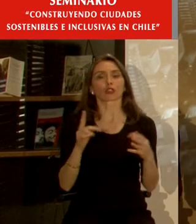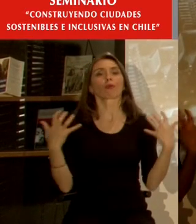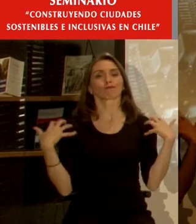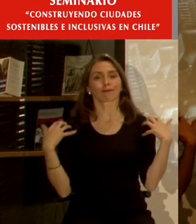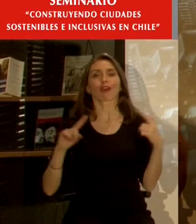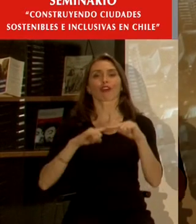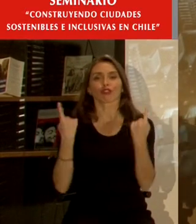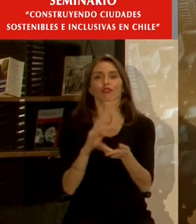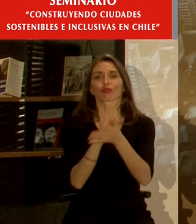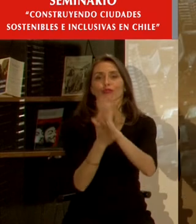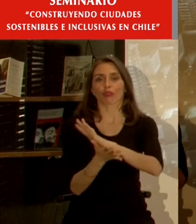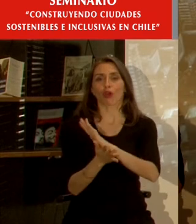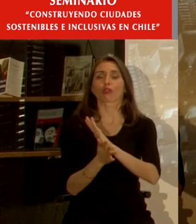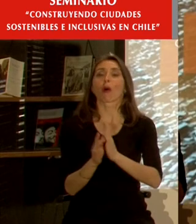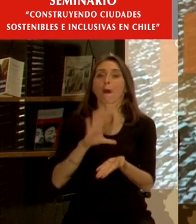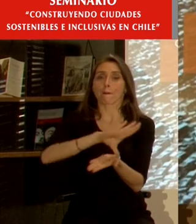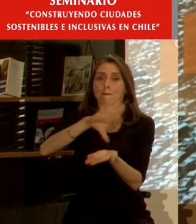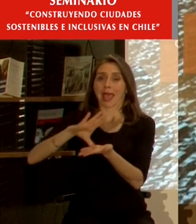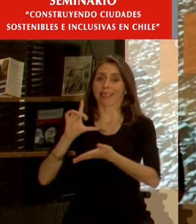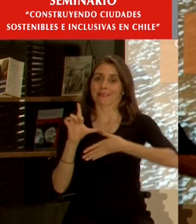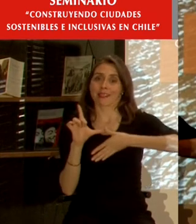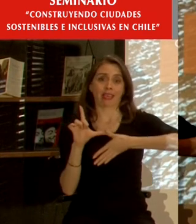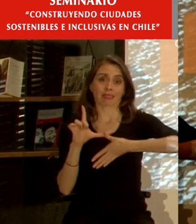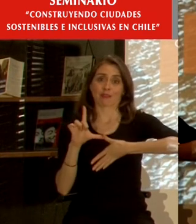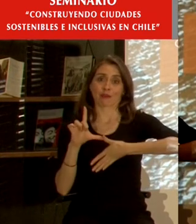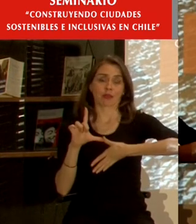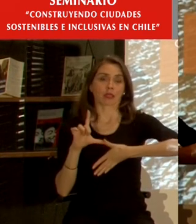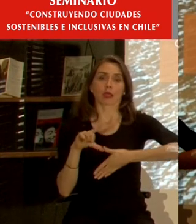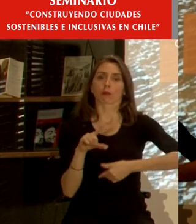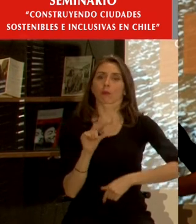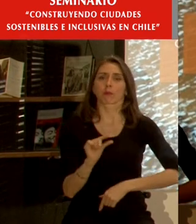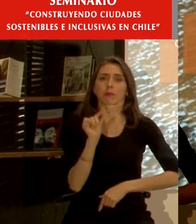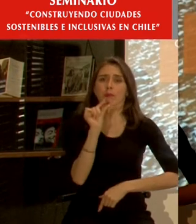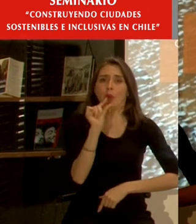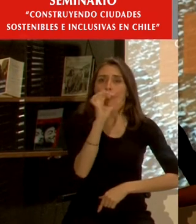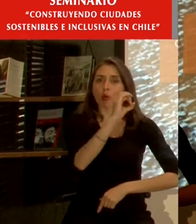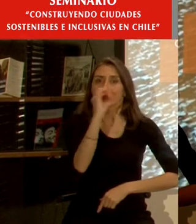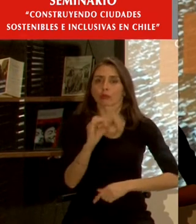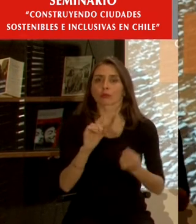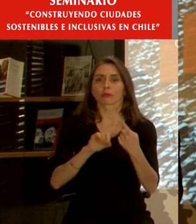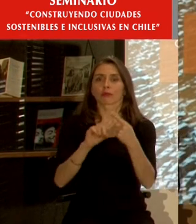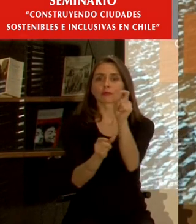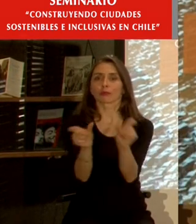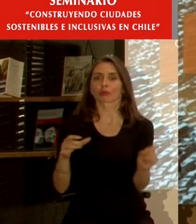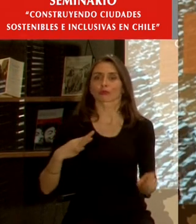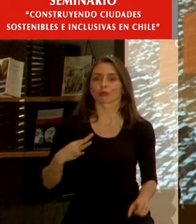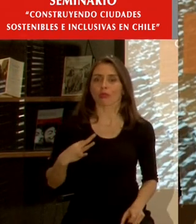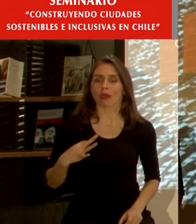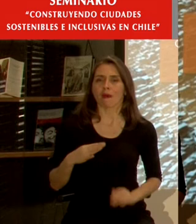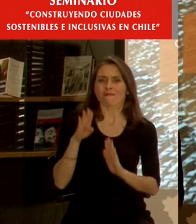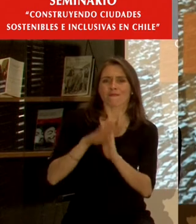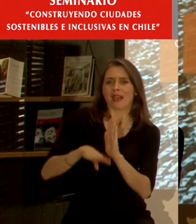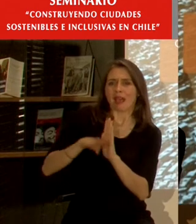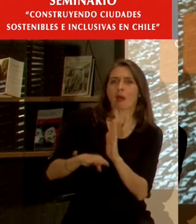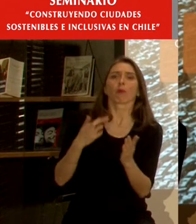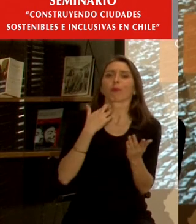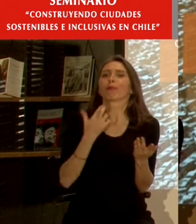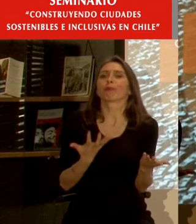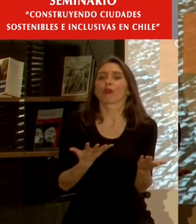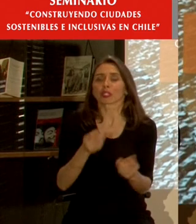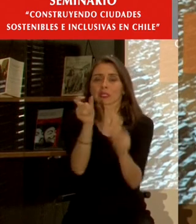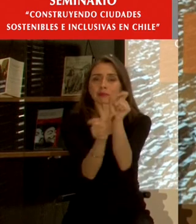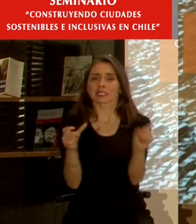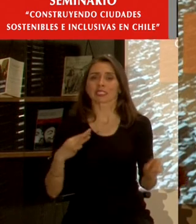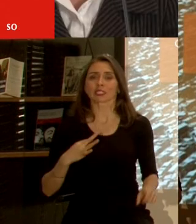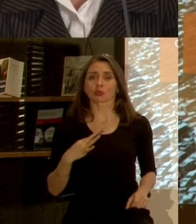Latinoamérica encontramos un muy bajo nivel de participación ciudadana. ¿Por qué? Porque el